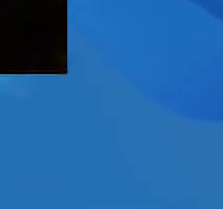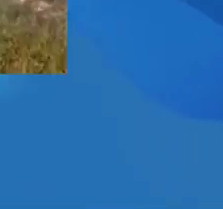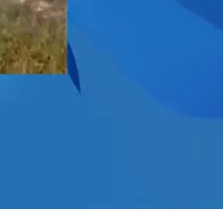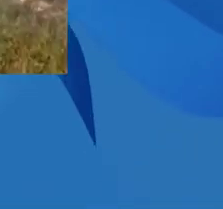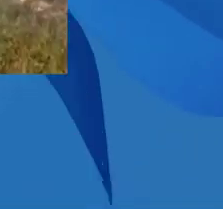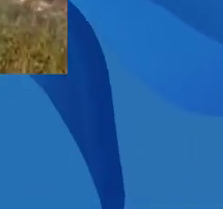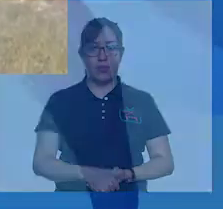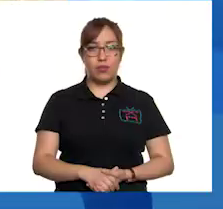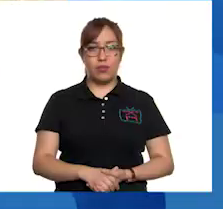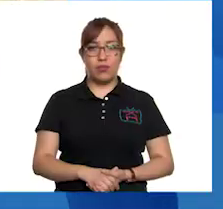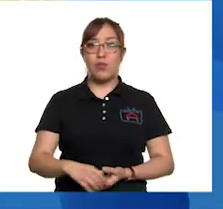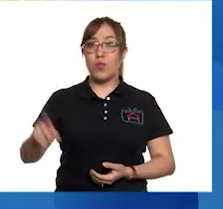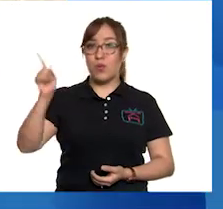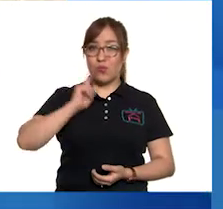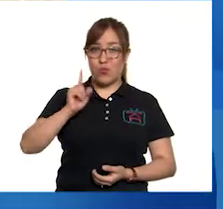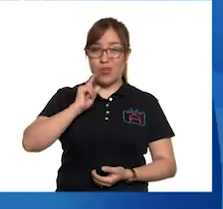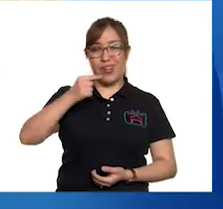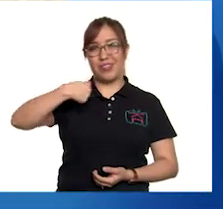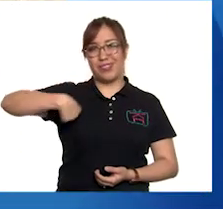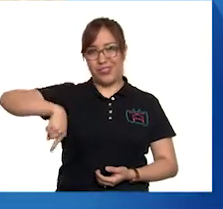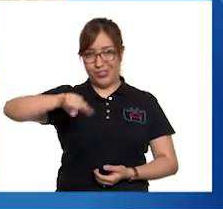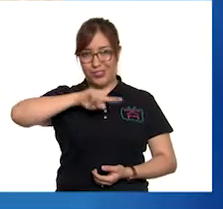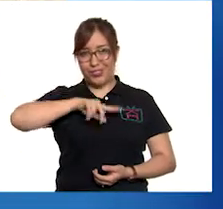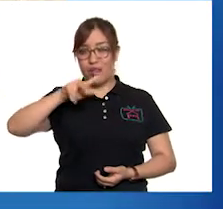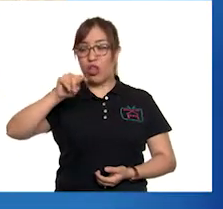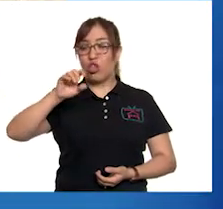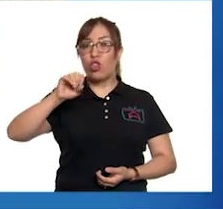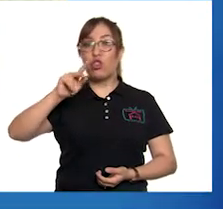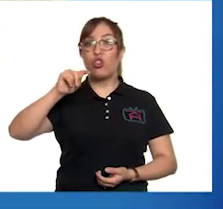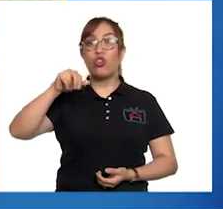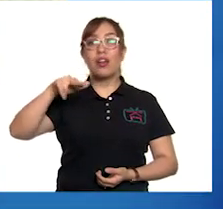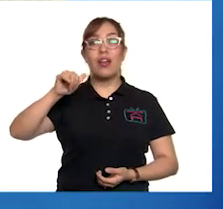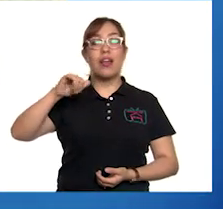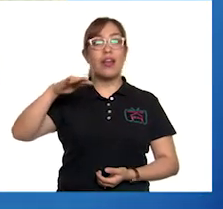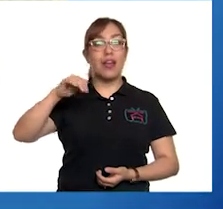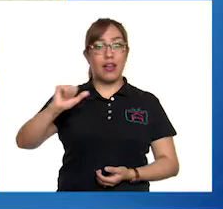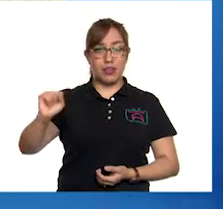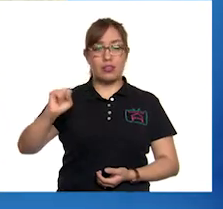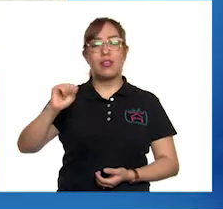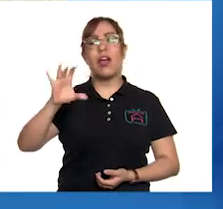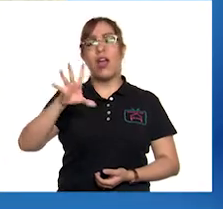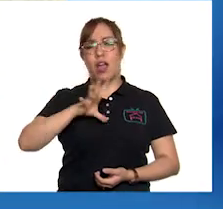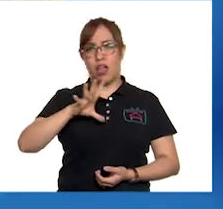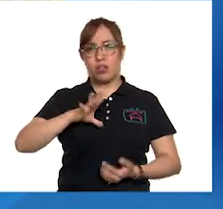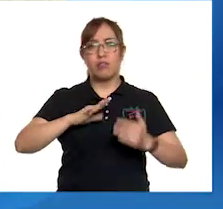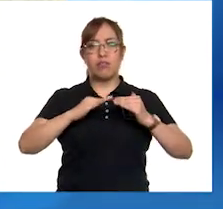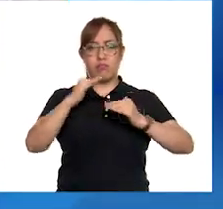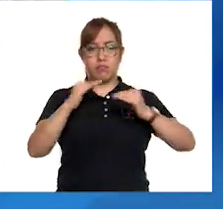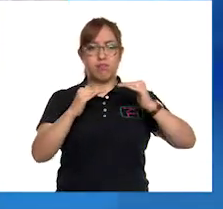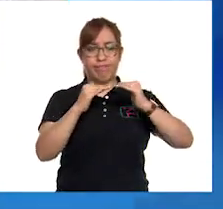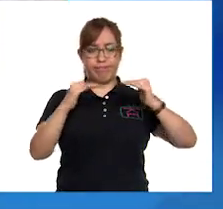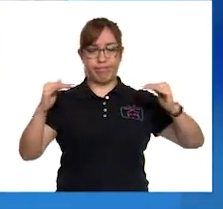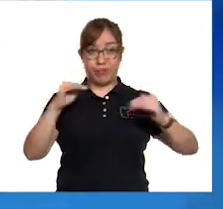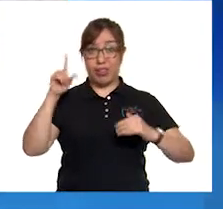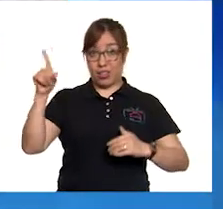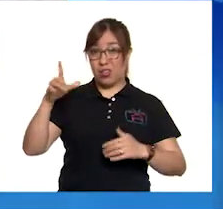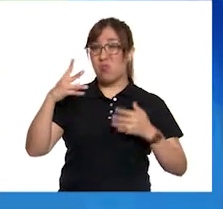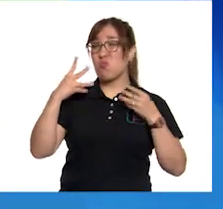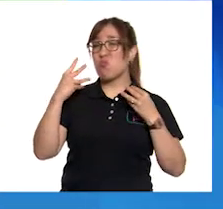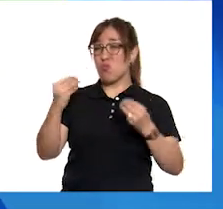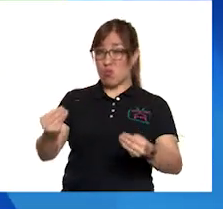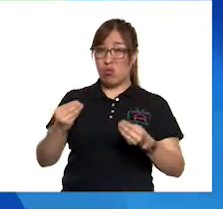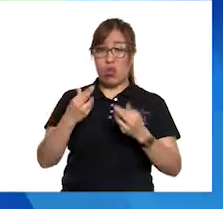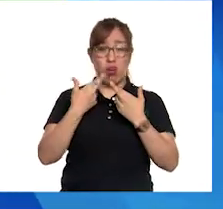Las mujeres Totonacas tenemos mucho equilibrio. Aunque en el Totonacapan hay mucha agua, no siempre